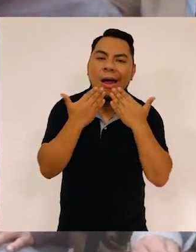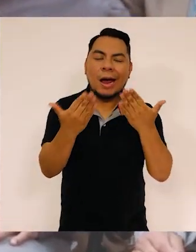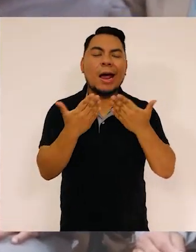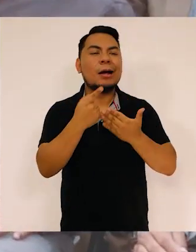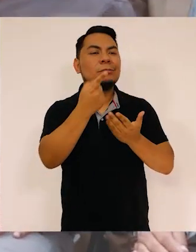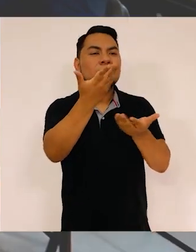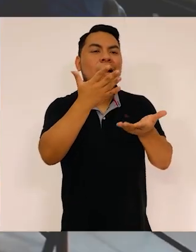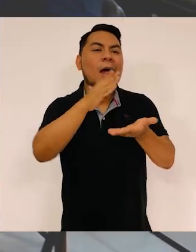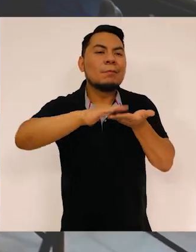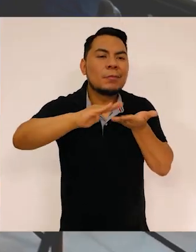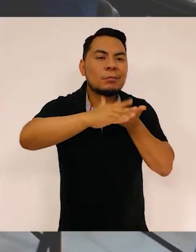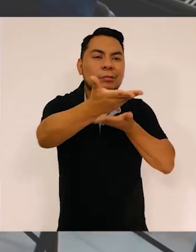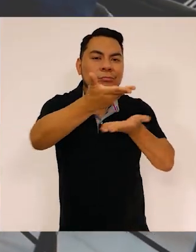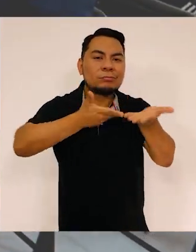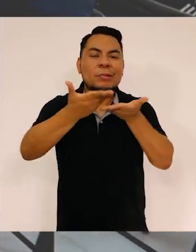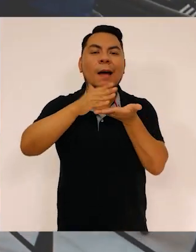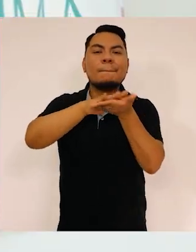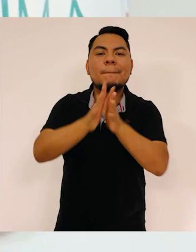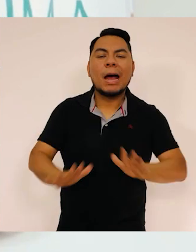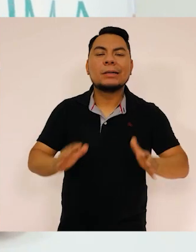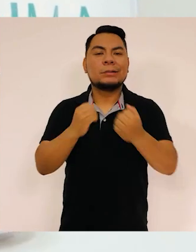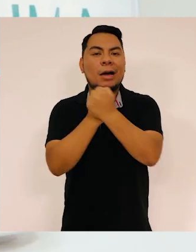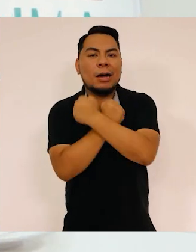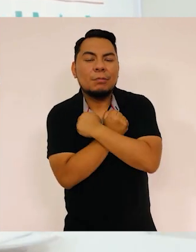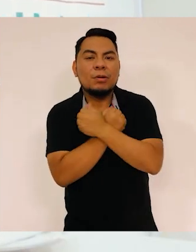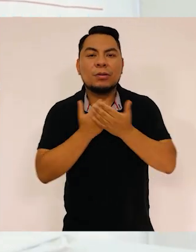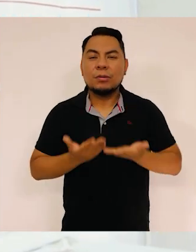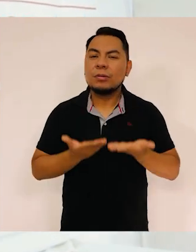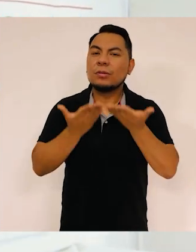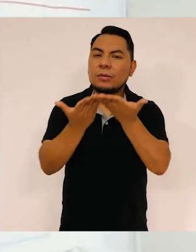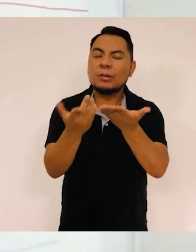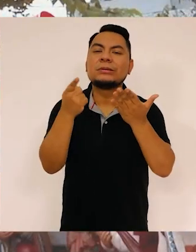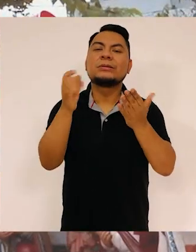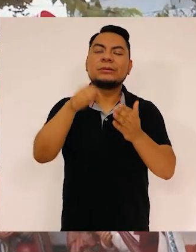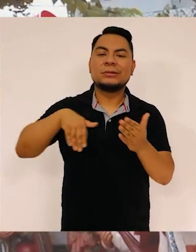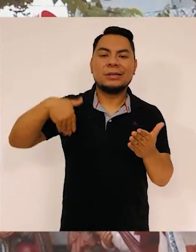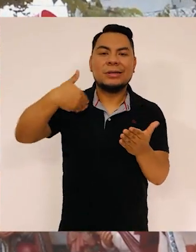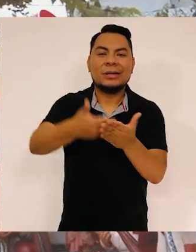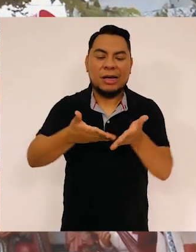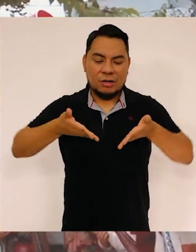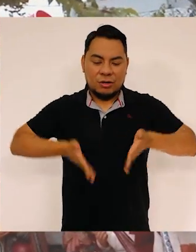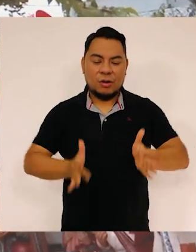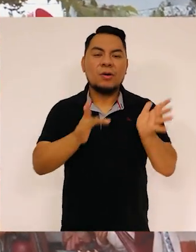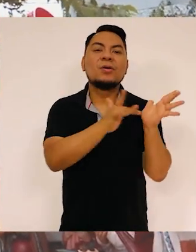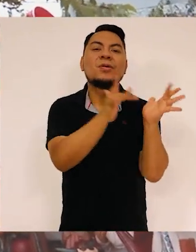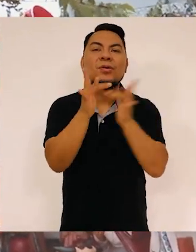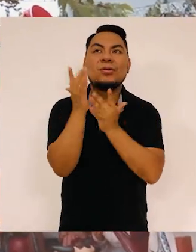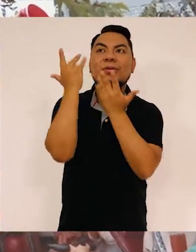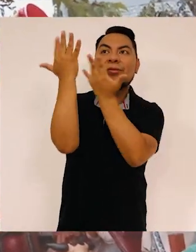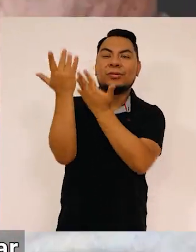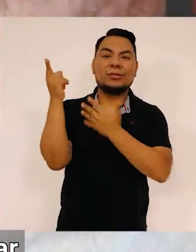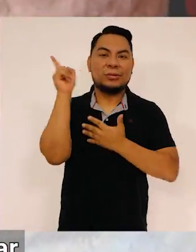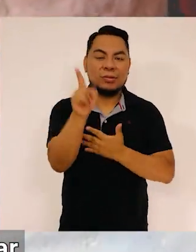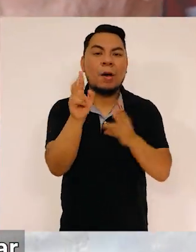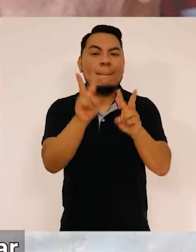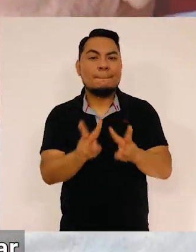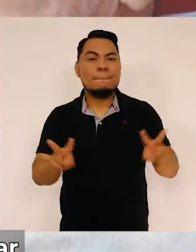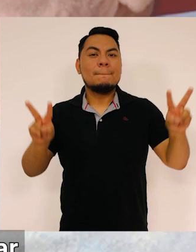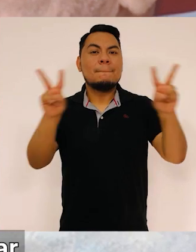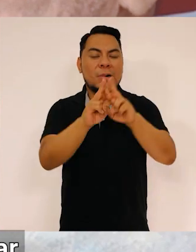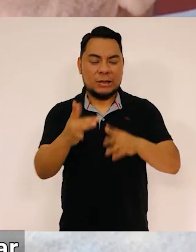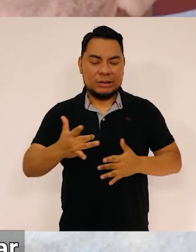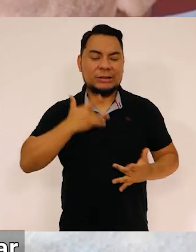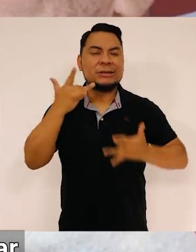gratitud, reconciliación, paz y amor, evocando la llegada del niño Jesús con esos